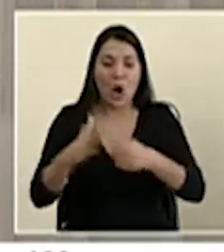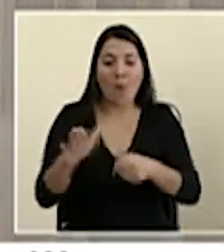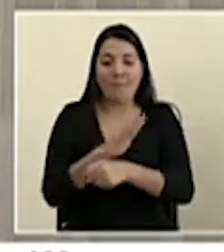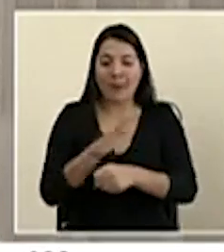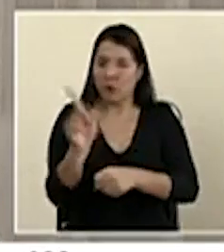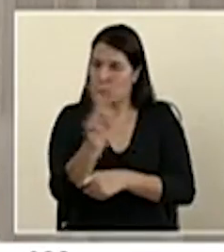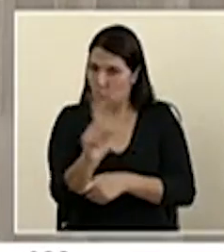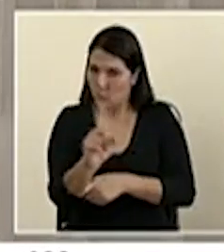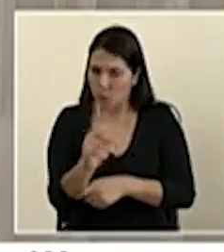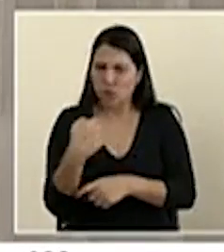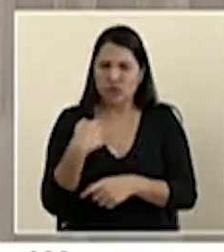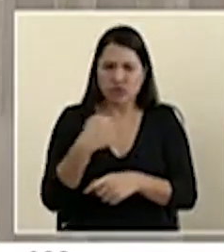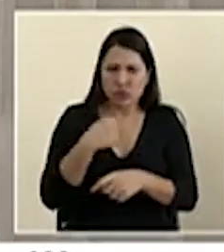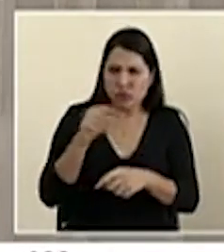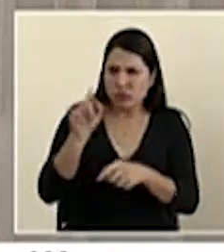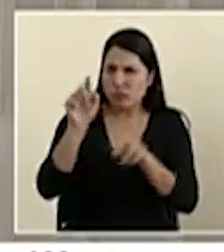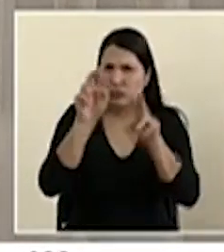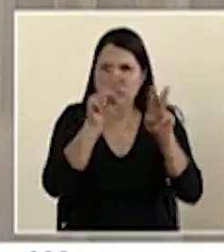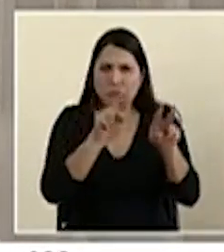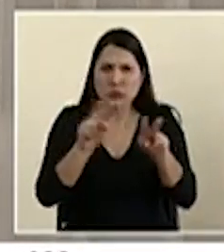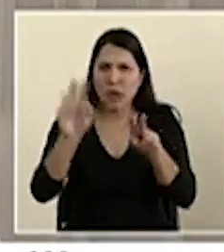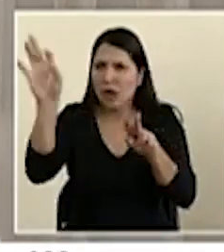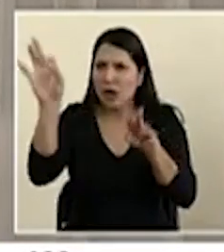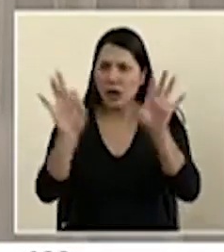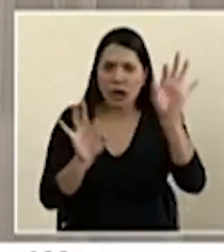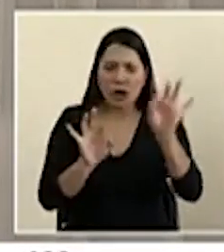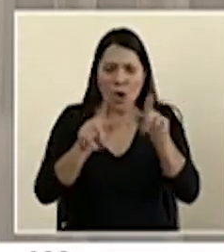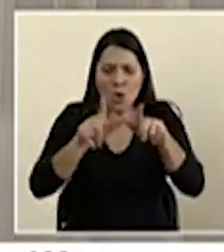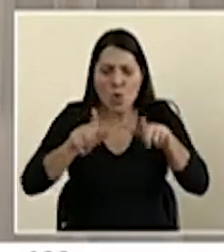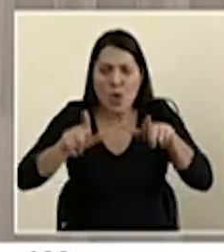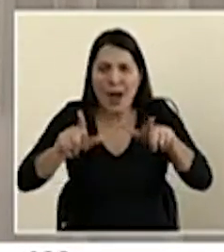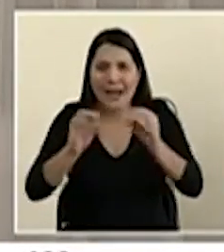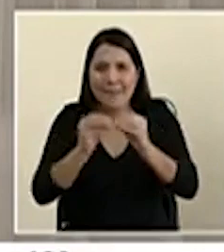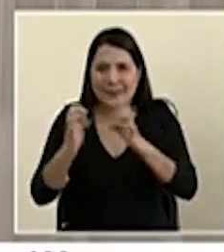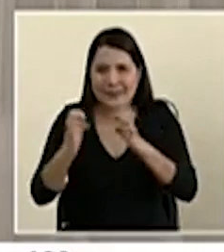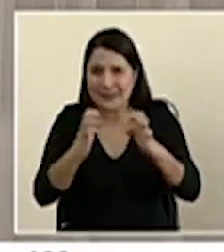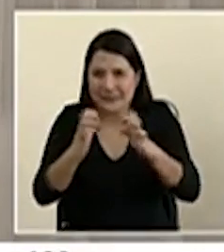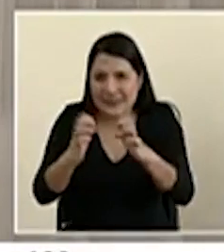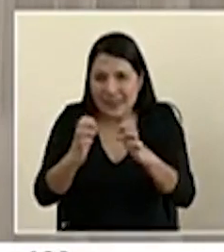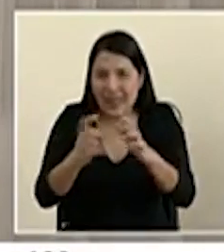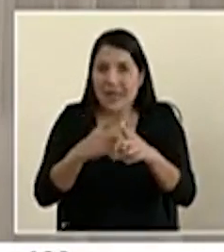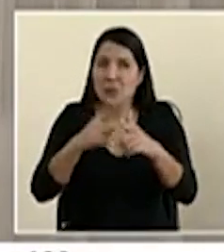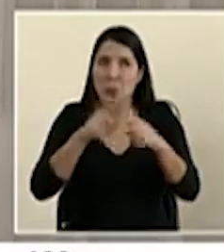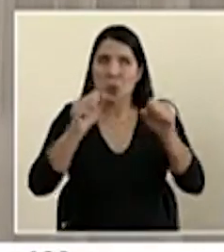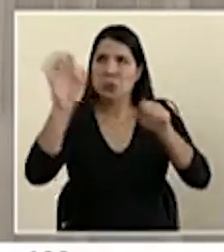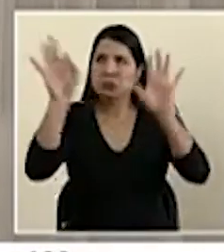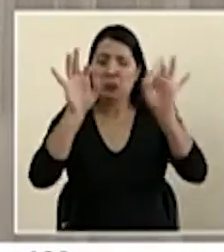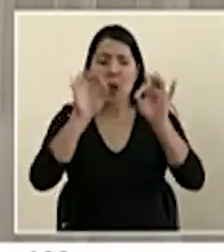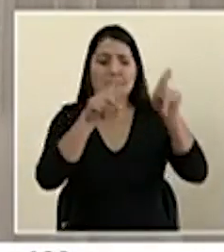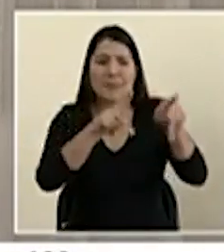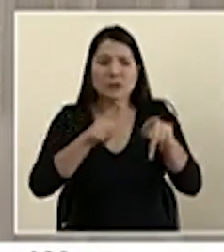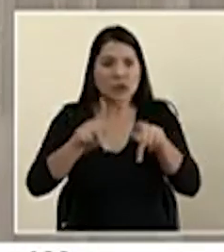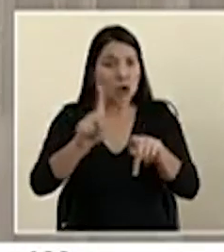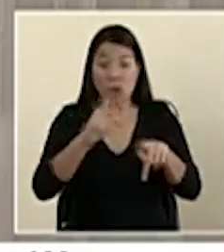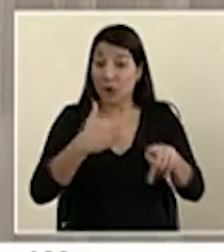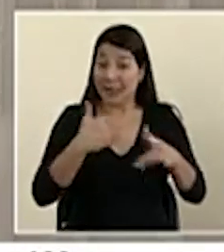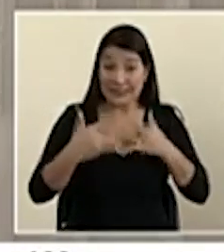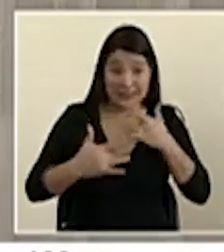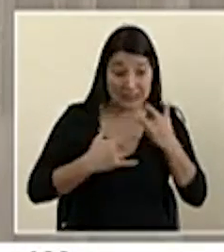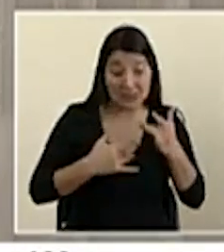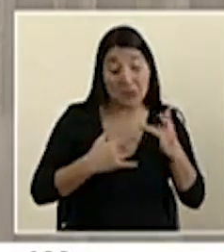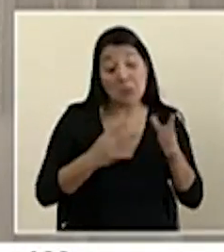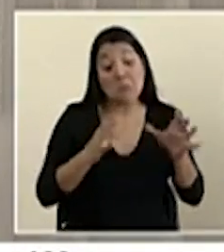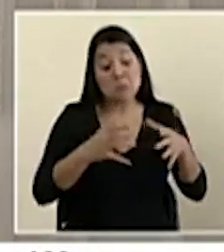ese momento la conversión, o sea, el levantamiento de anticuerpos en personas que no han manifestado síntomas. Después lo haríamos